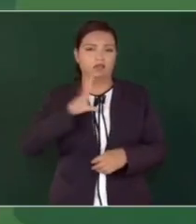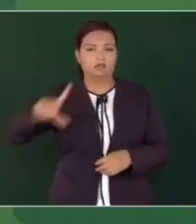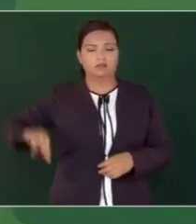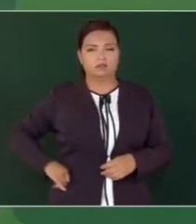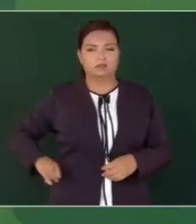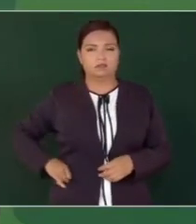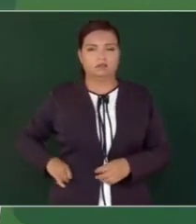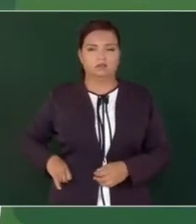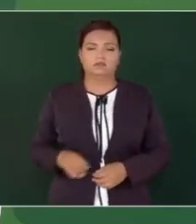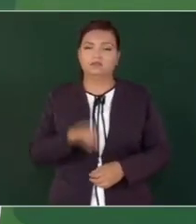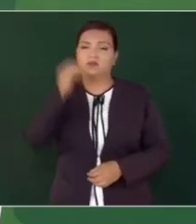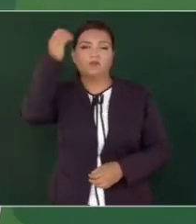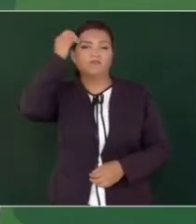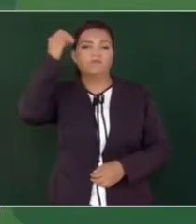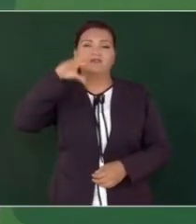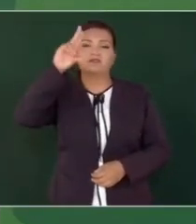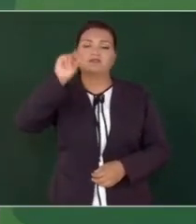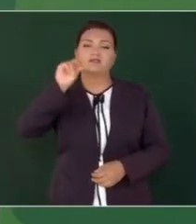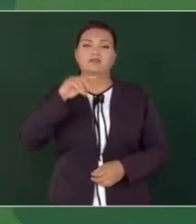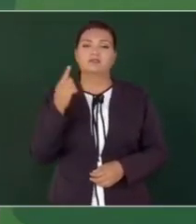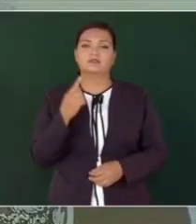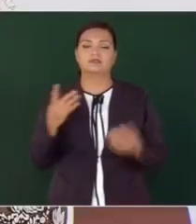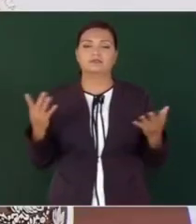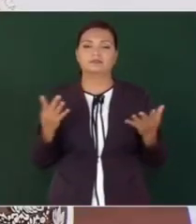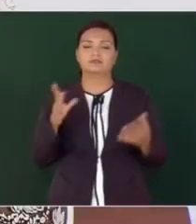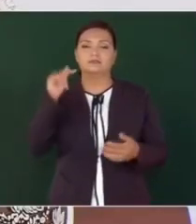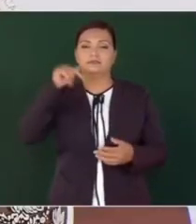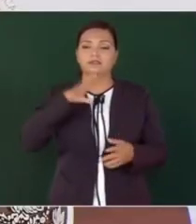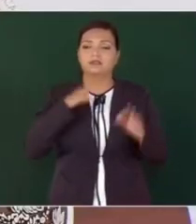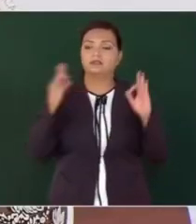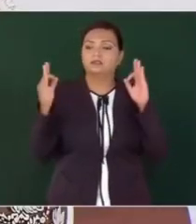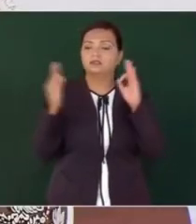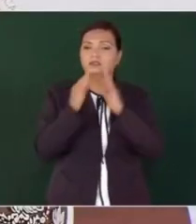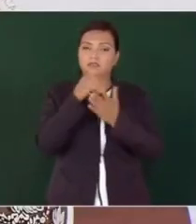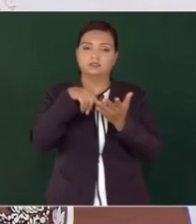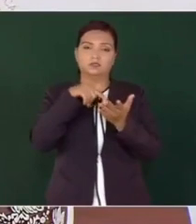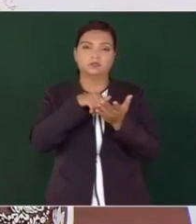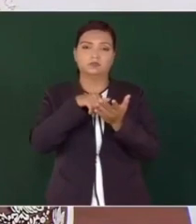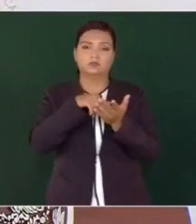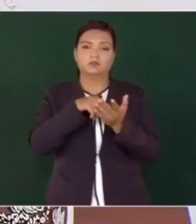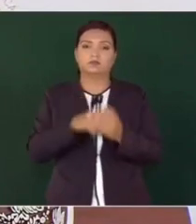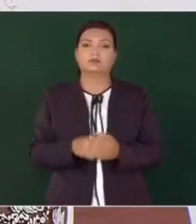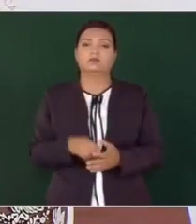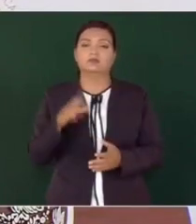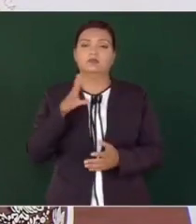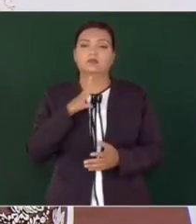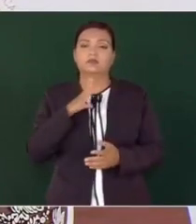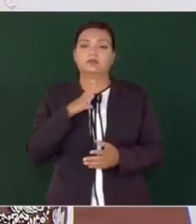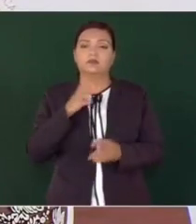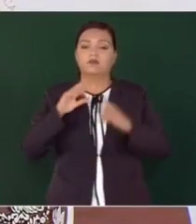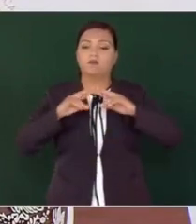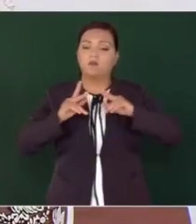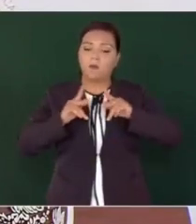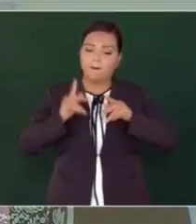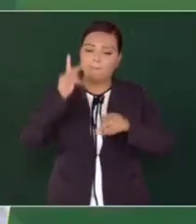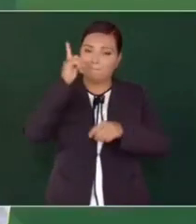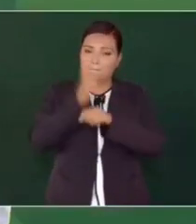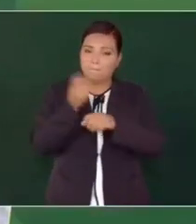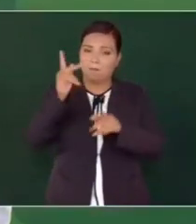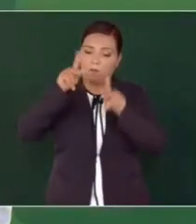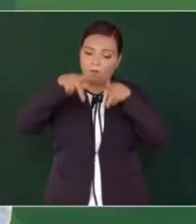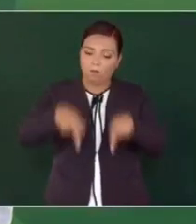No olvidemos que aquí cerca se perforó el primer pozo